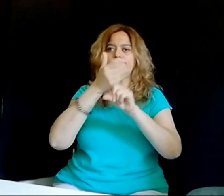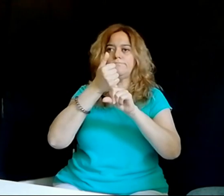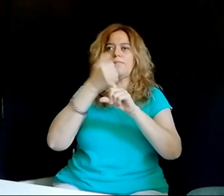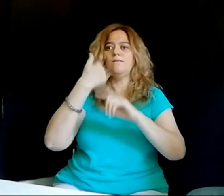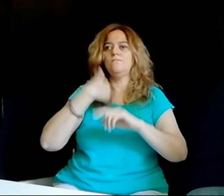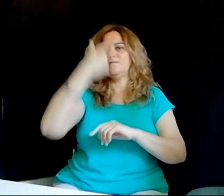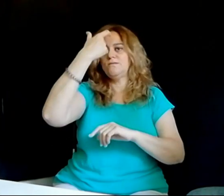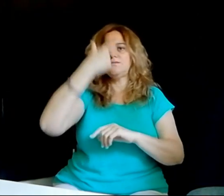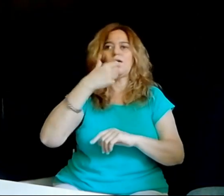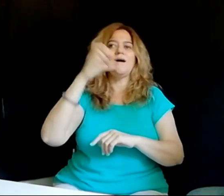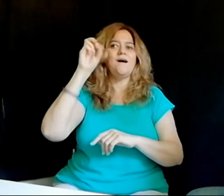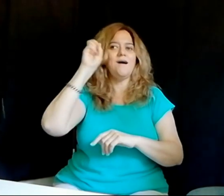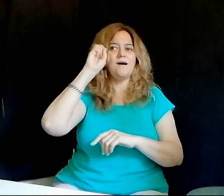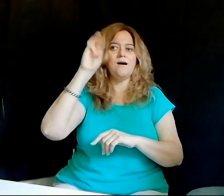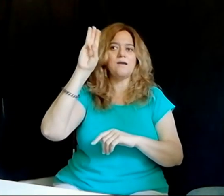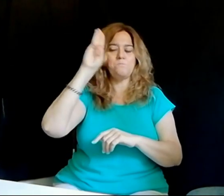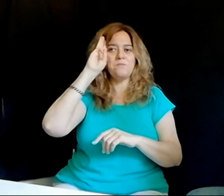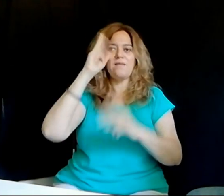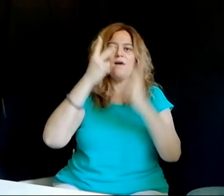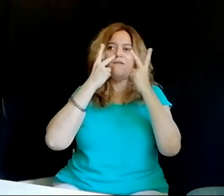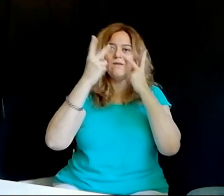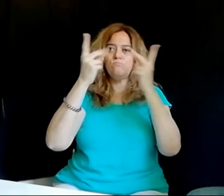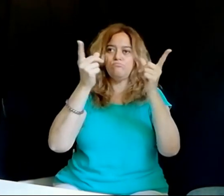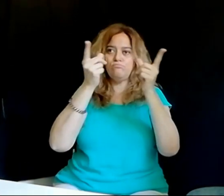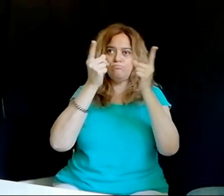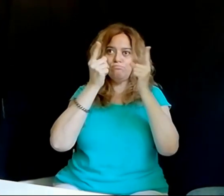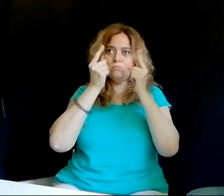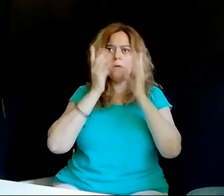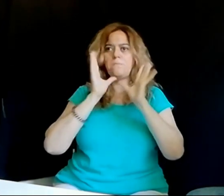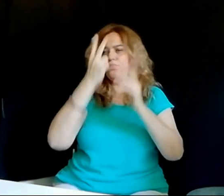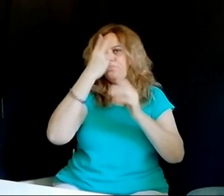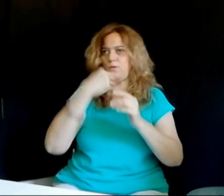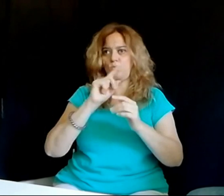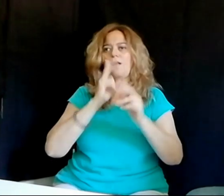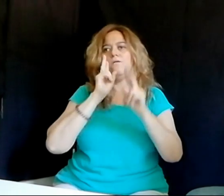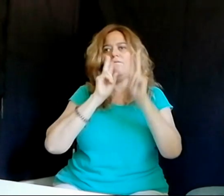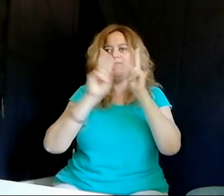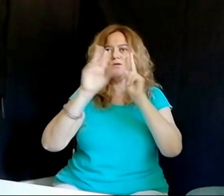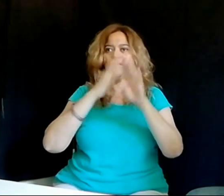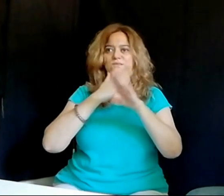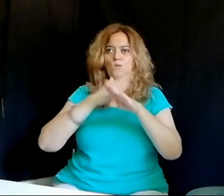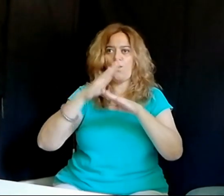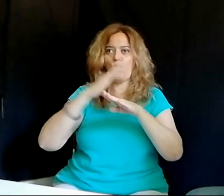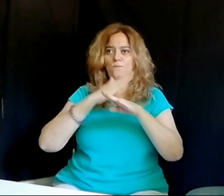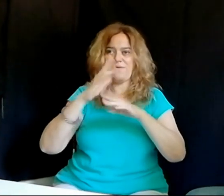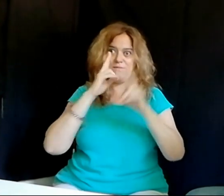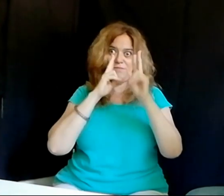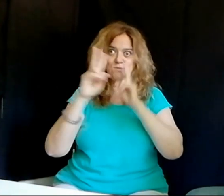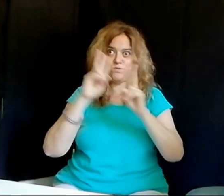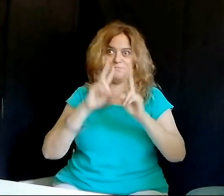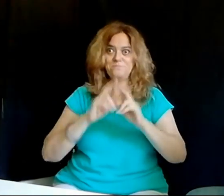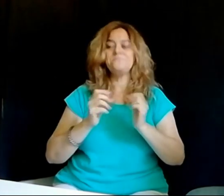el médico me diagnosticó un problema en la visión, que es de reproducir cimentaria. Yo tengo restos